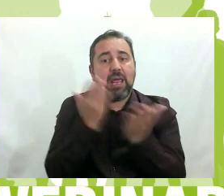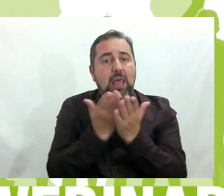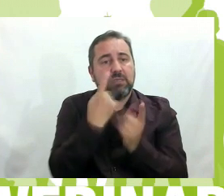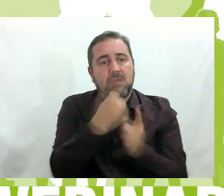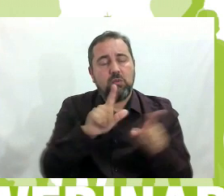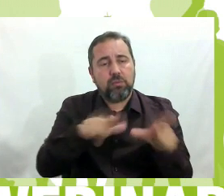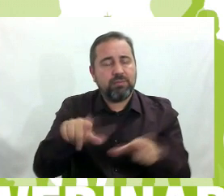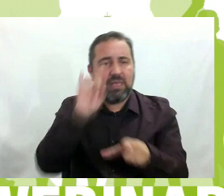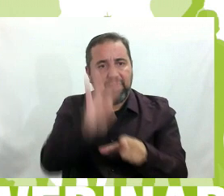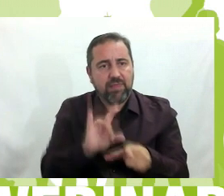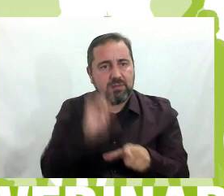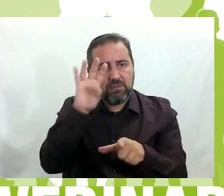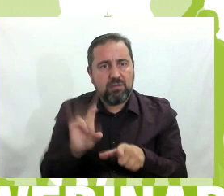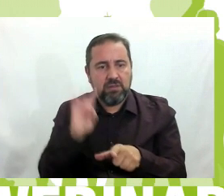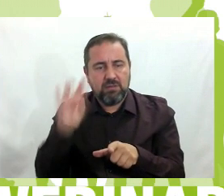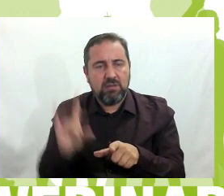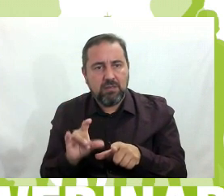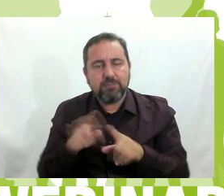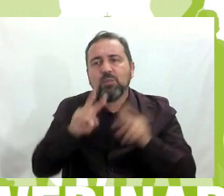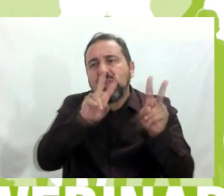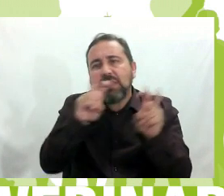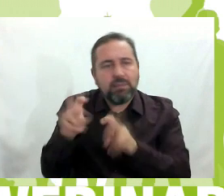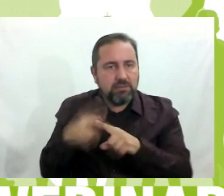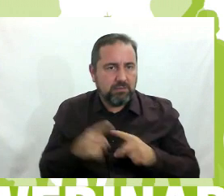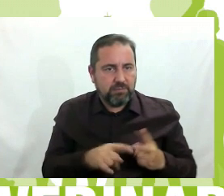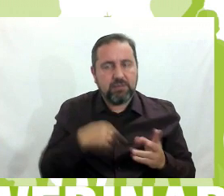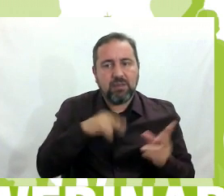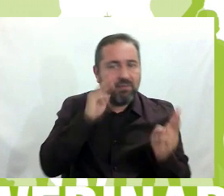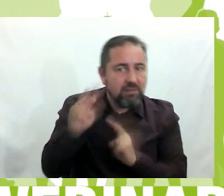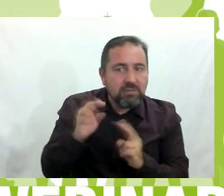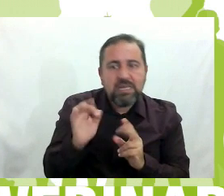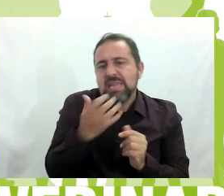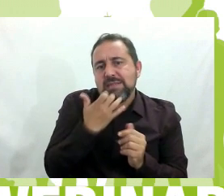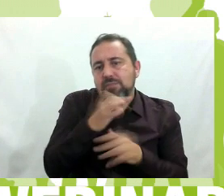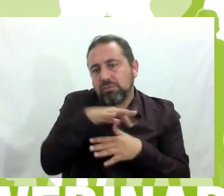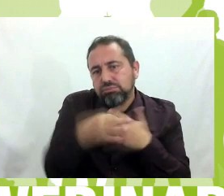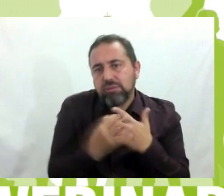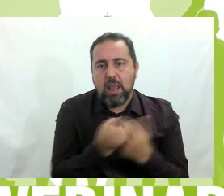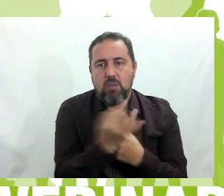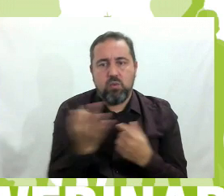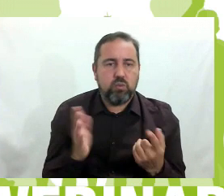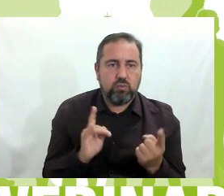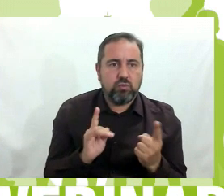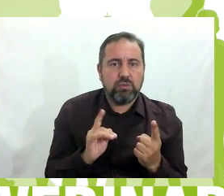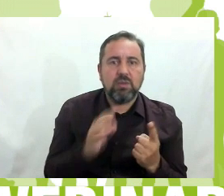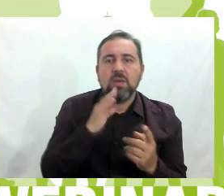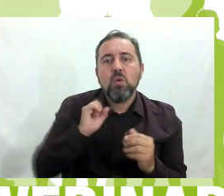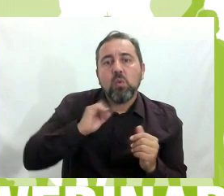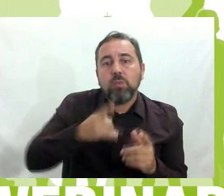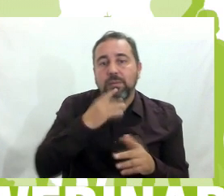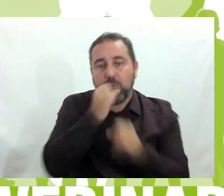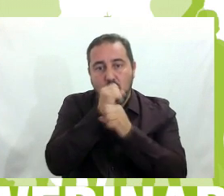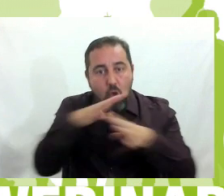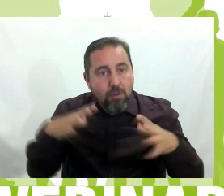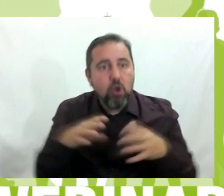quincenalmente, con una temática. Vamos a ver aquí algunos ejemplos de club. Aquí tenemos un club que es un globo,